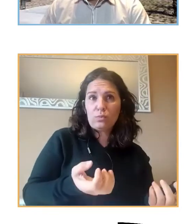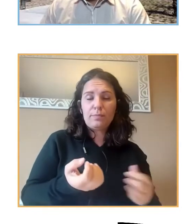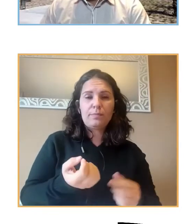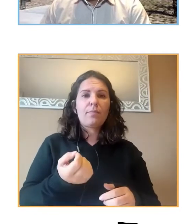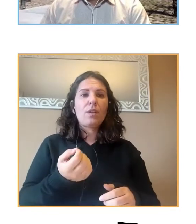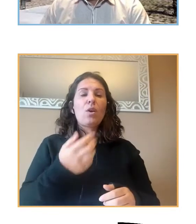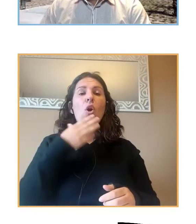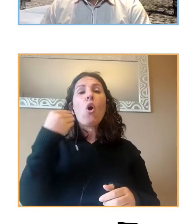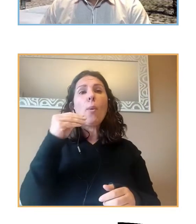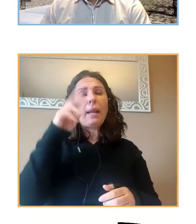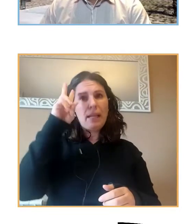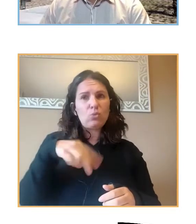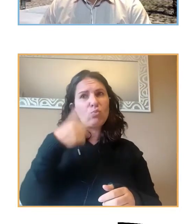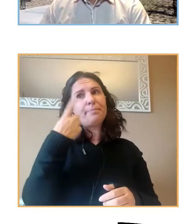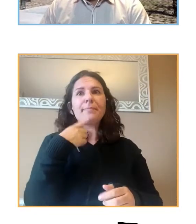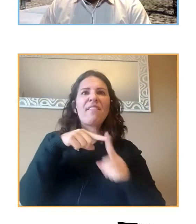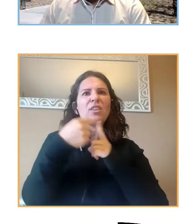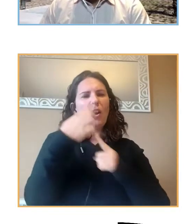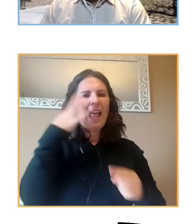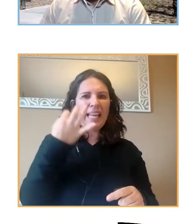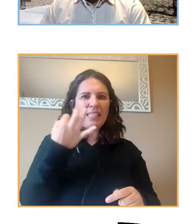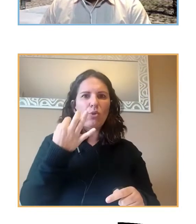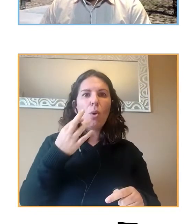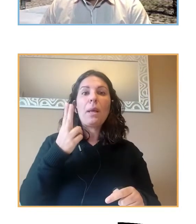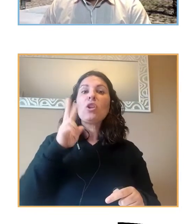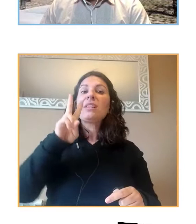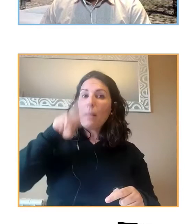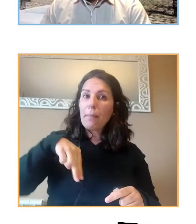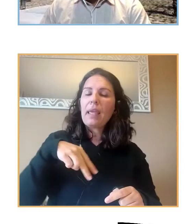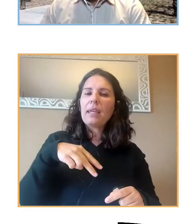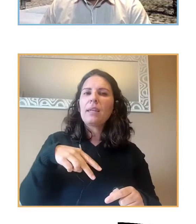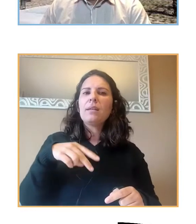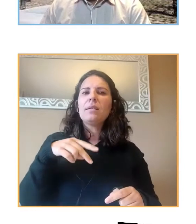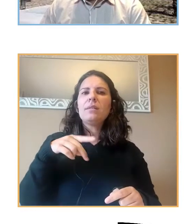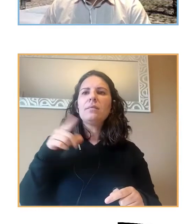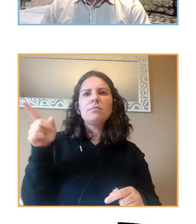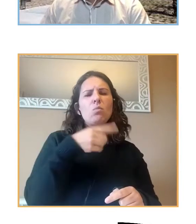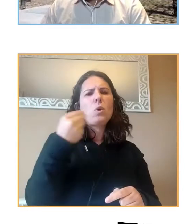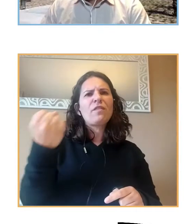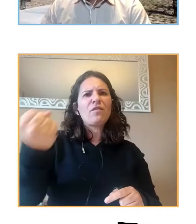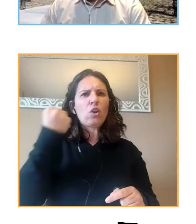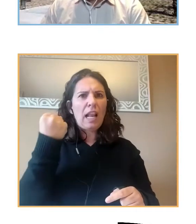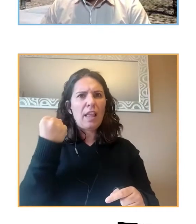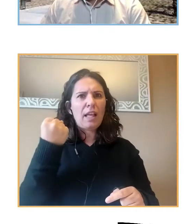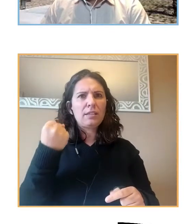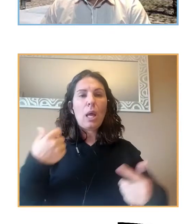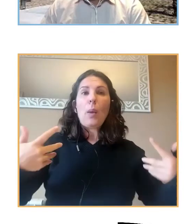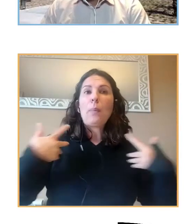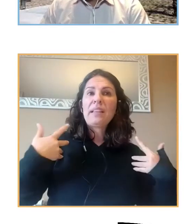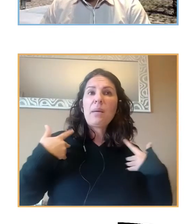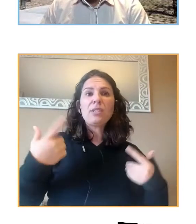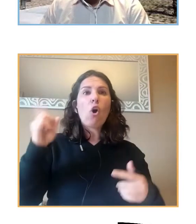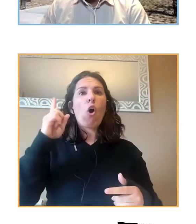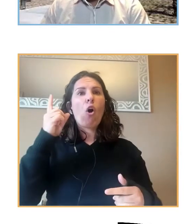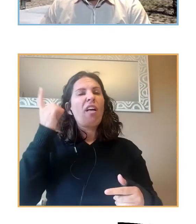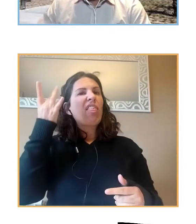suerte de factor de riesgo pero pero también también cuentan muchos de ellos con fortalezas o sea ni víctimas ni verdugos lo que